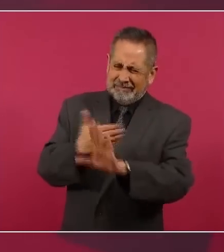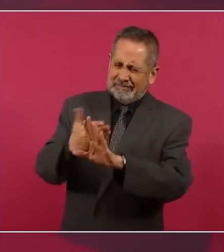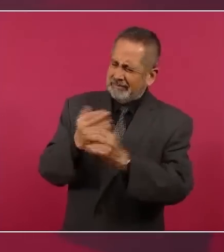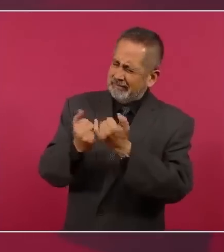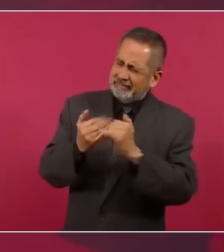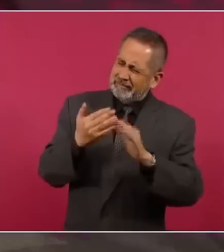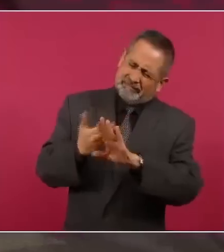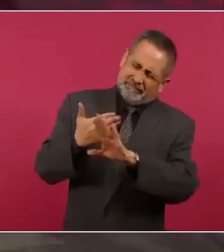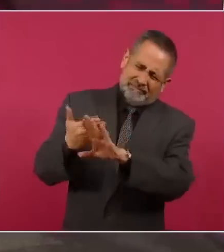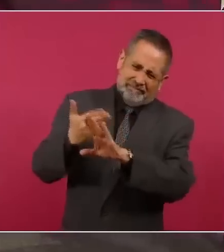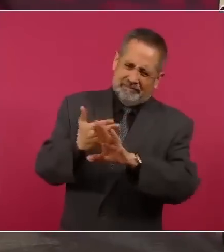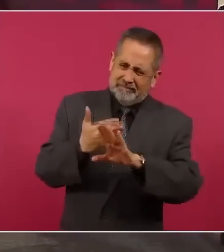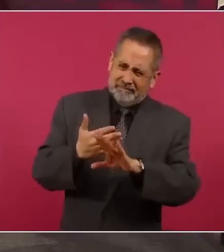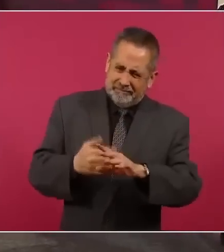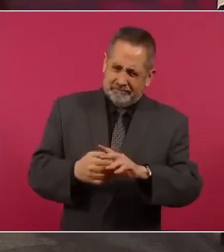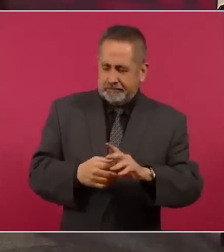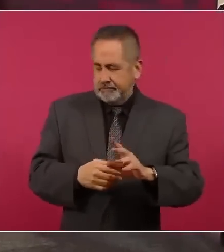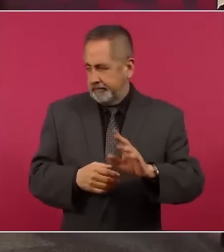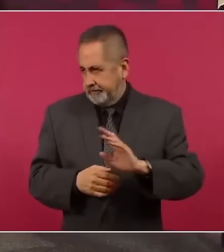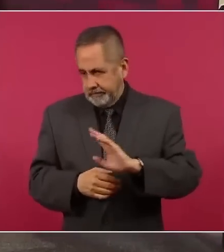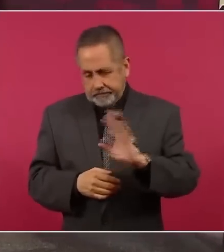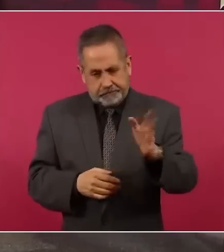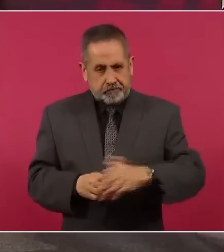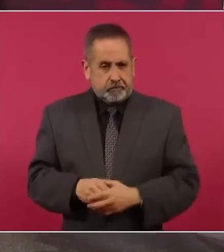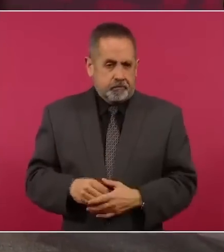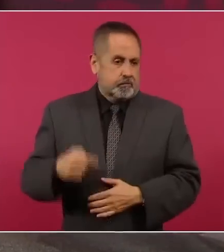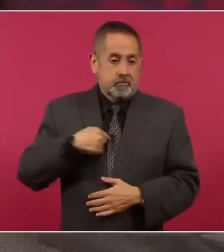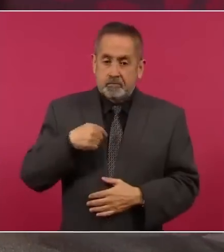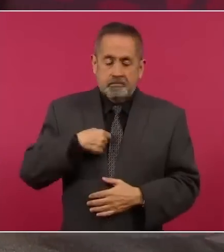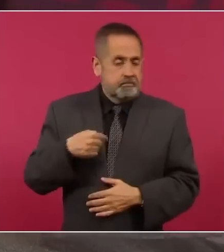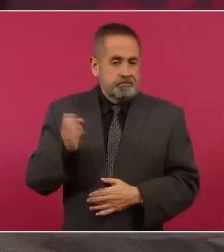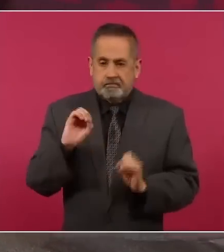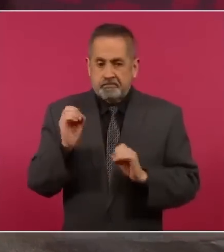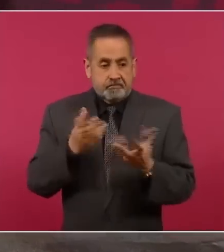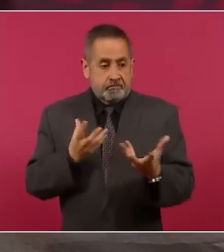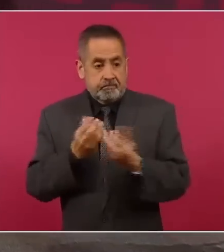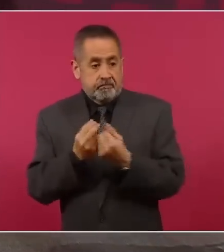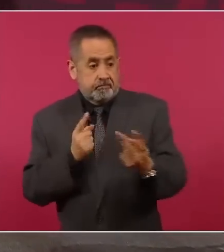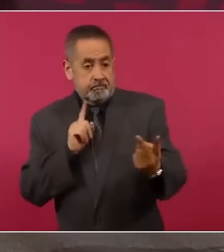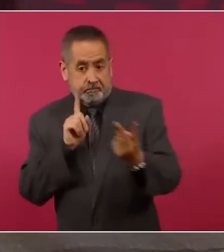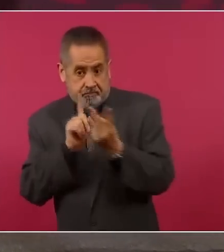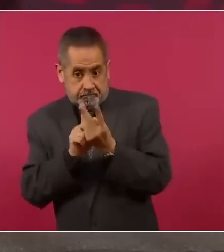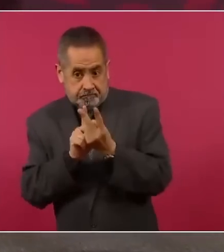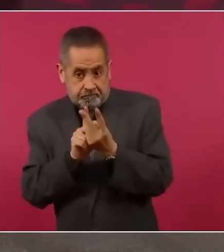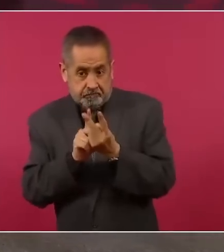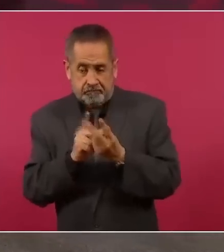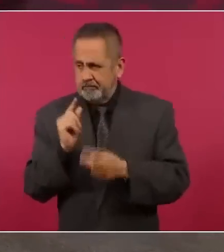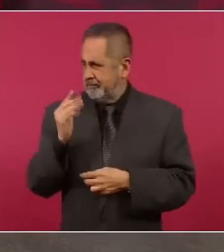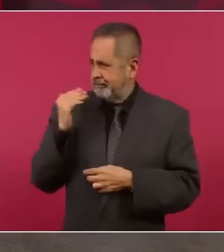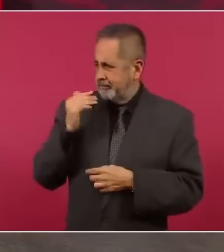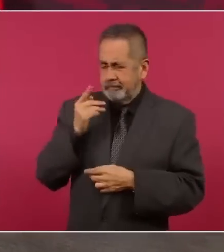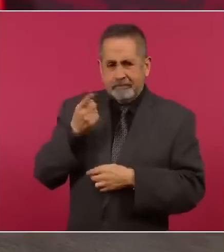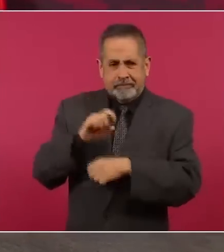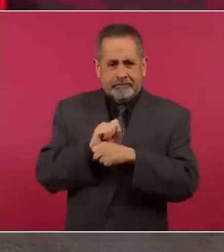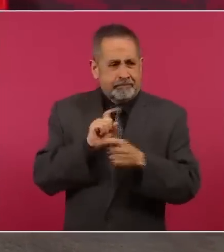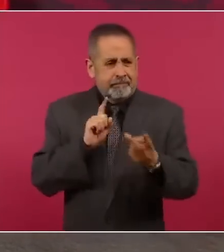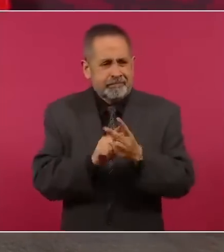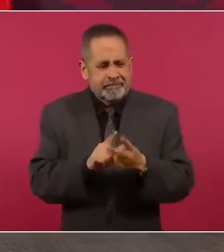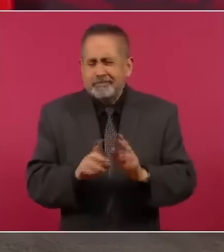Entonces, no he tenido con ellos reunión en esta semana, lo vi